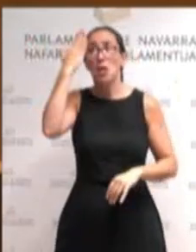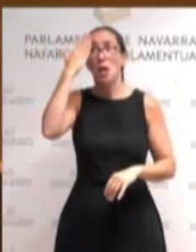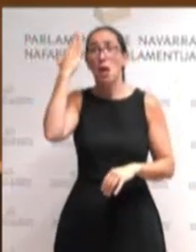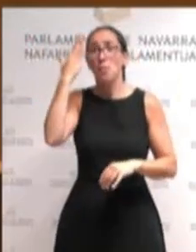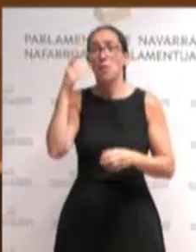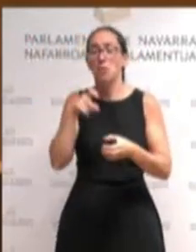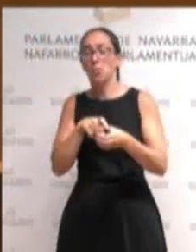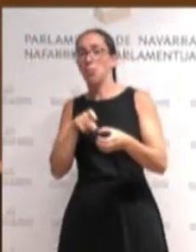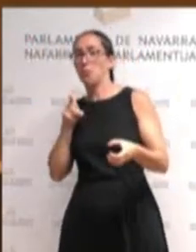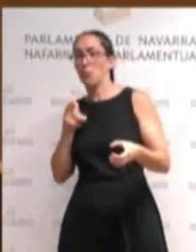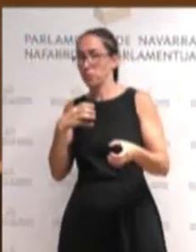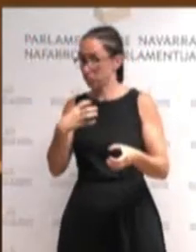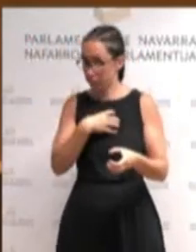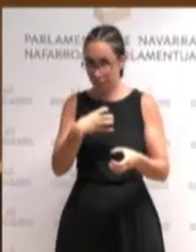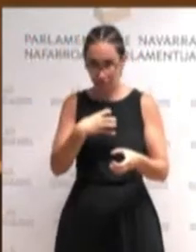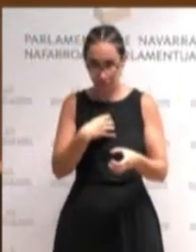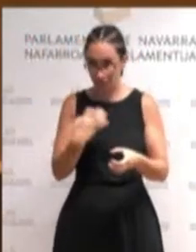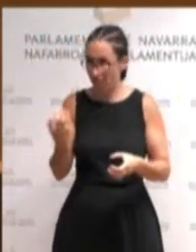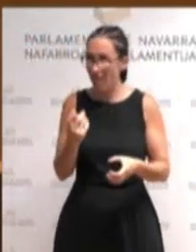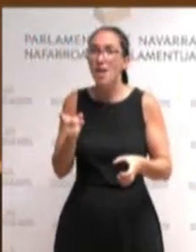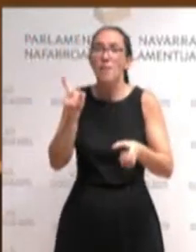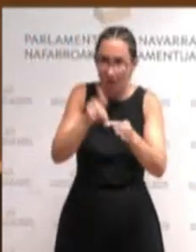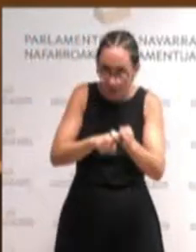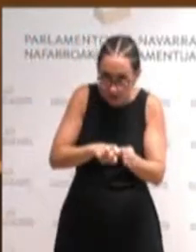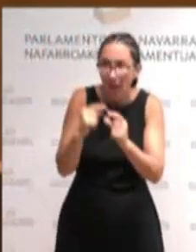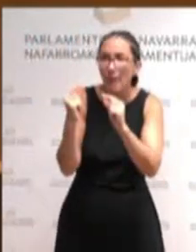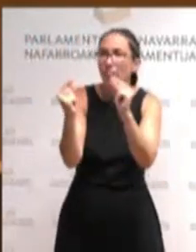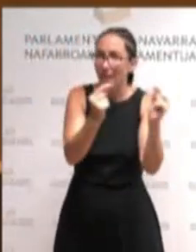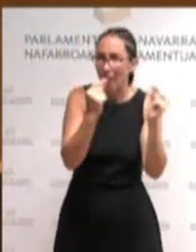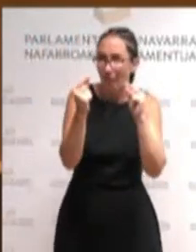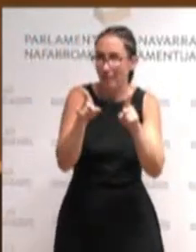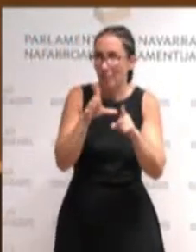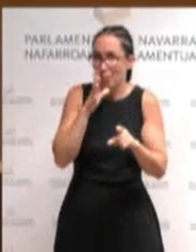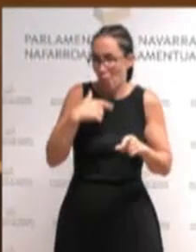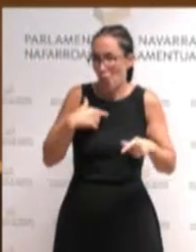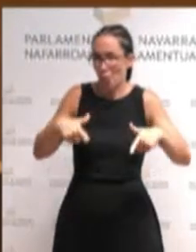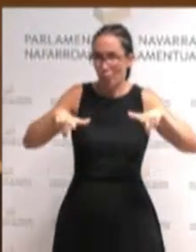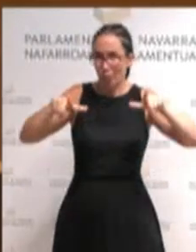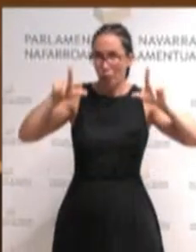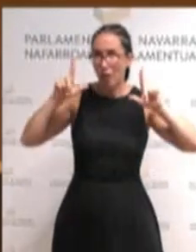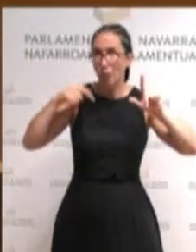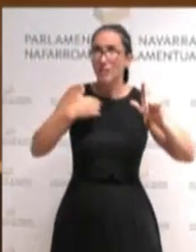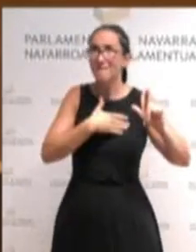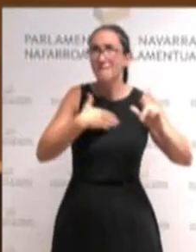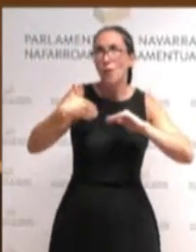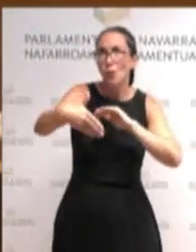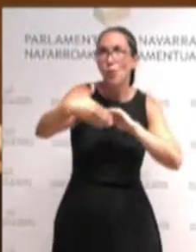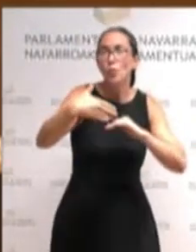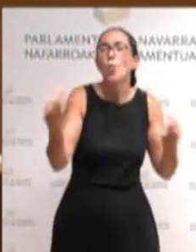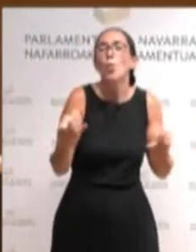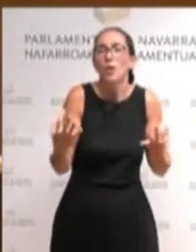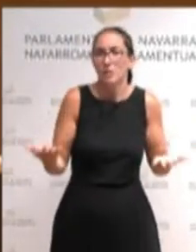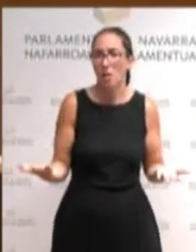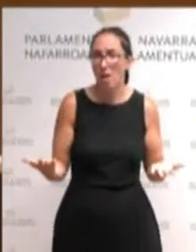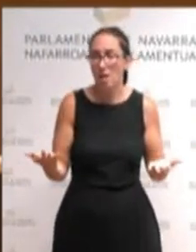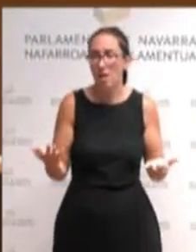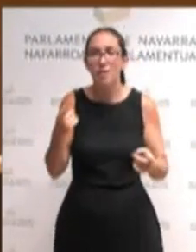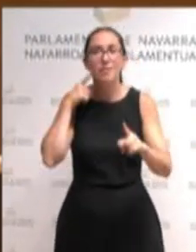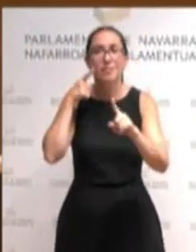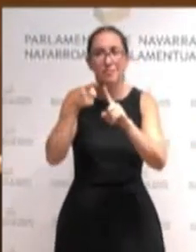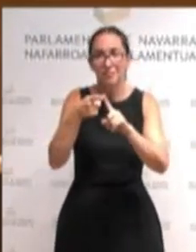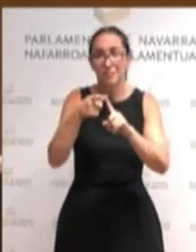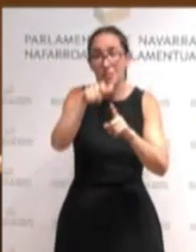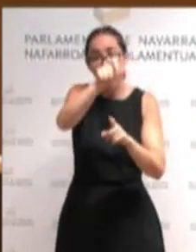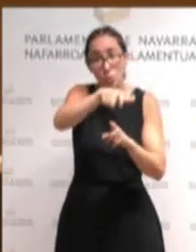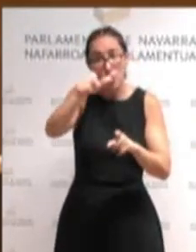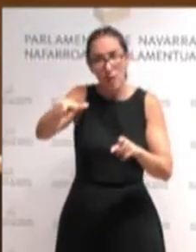de largo. Tenemos que abordarlo como protagonistas de nuestro propio futuro para garantizar un mayor bienestar